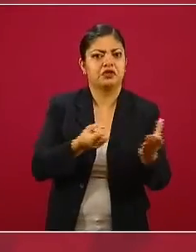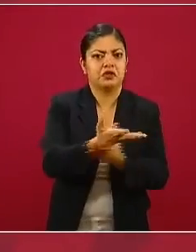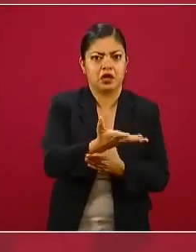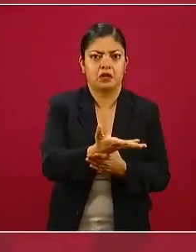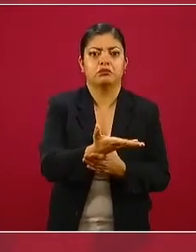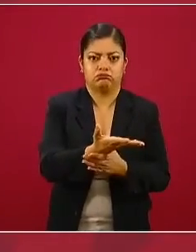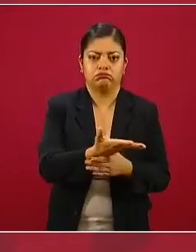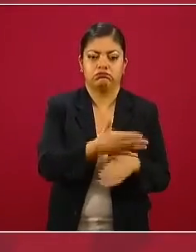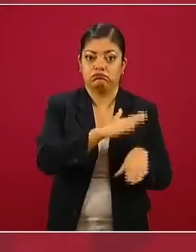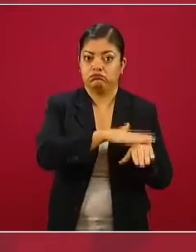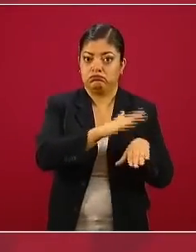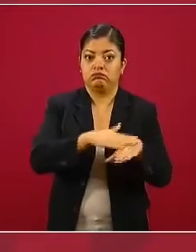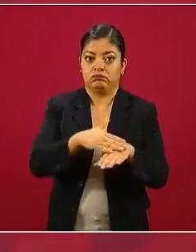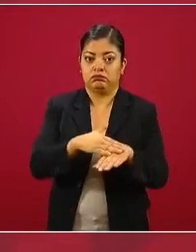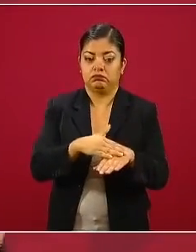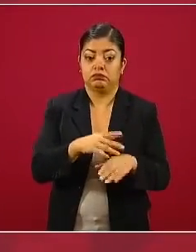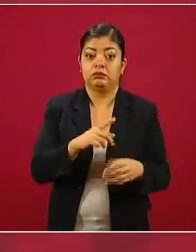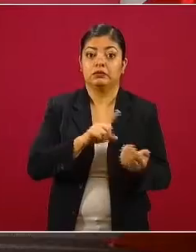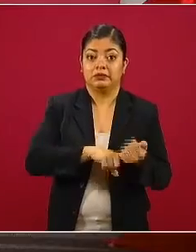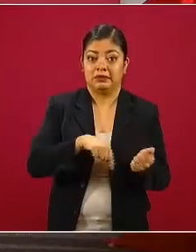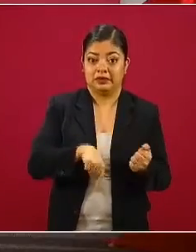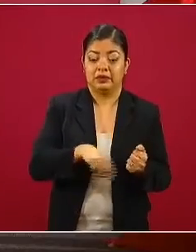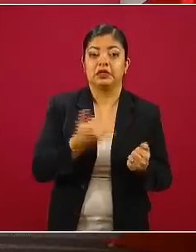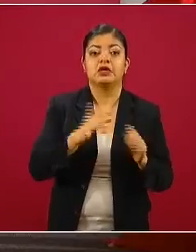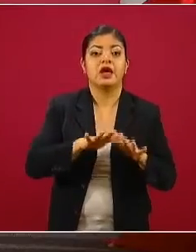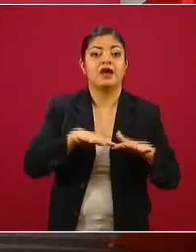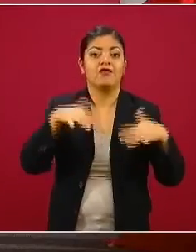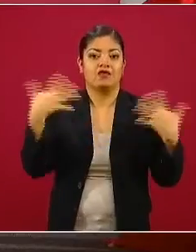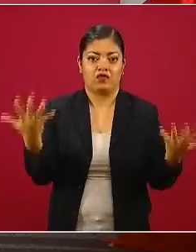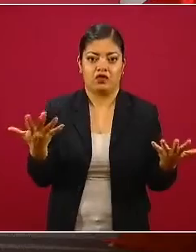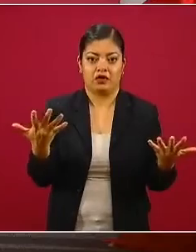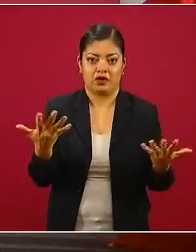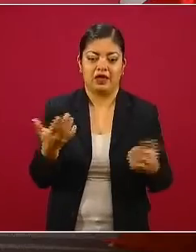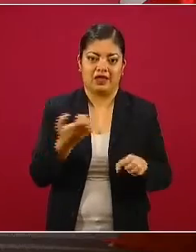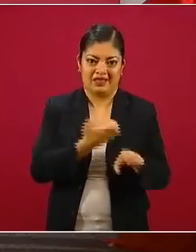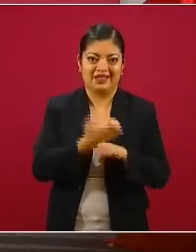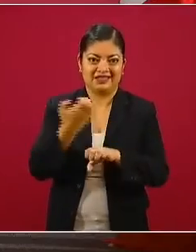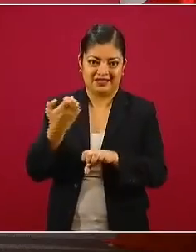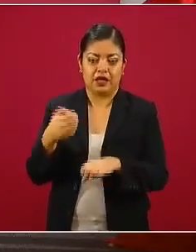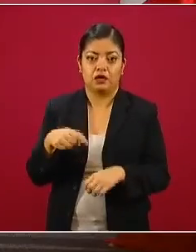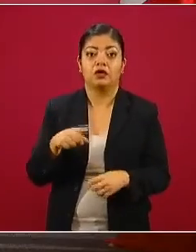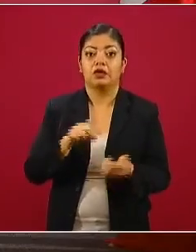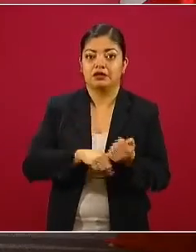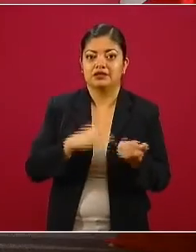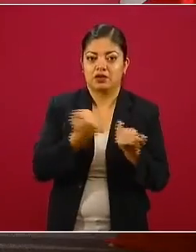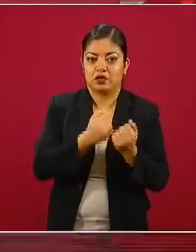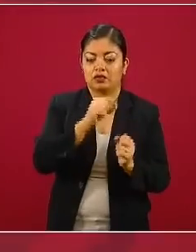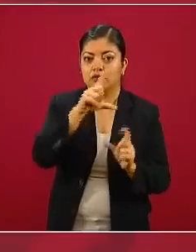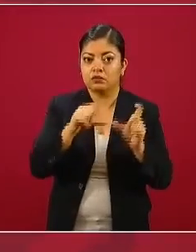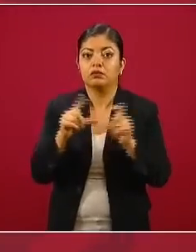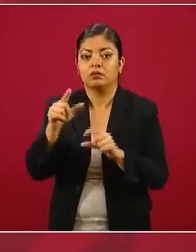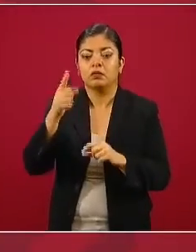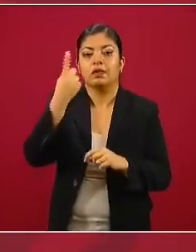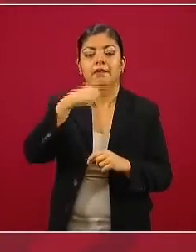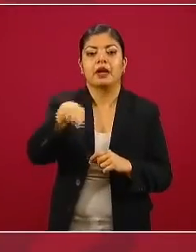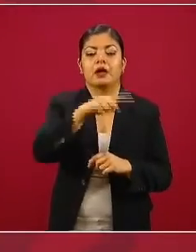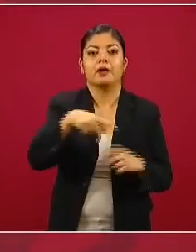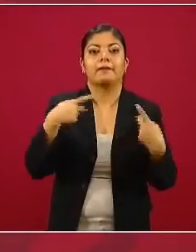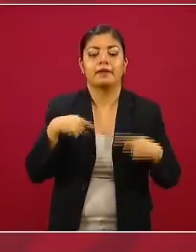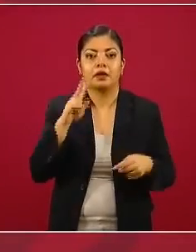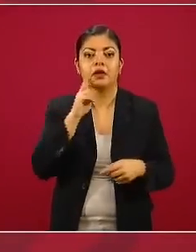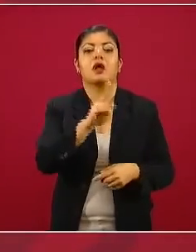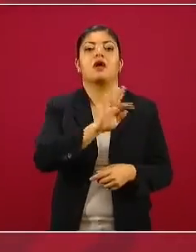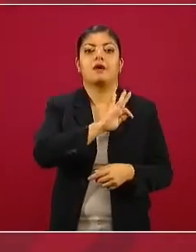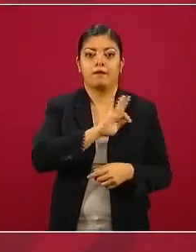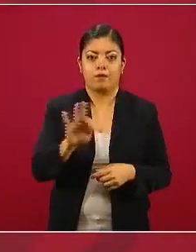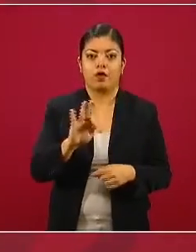al interior del Estado y fuera del Estado, como los parámetros fundamentales que al final llevarán a la ciudadanía a identificar